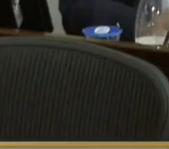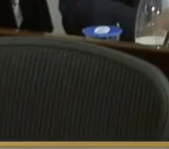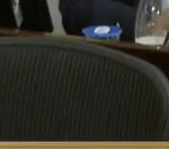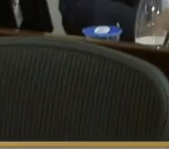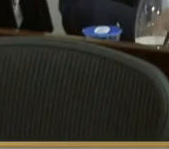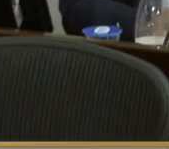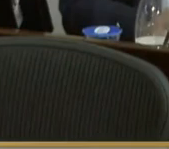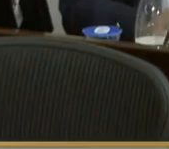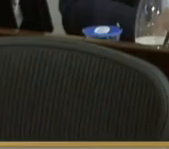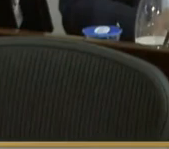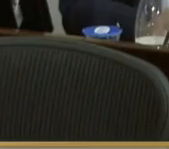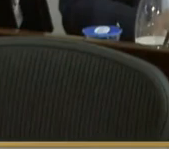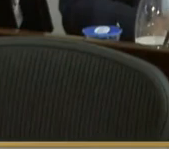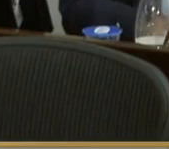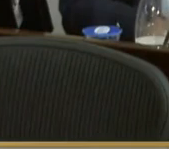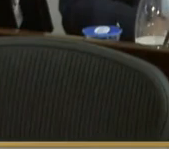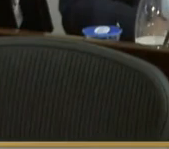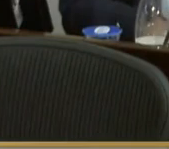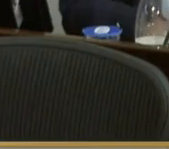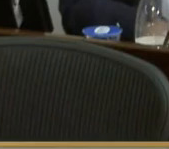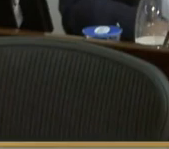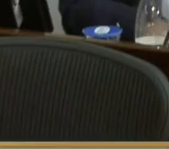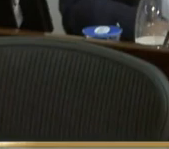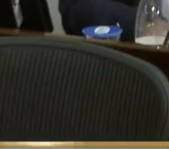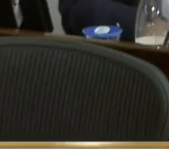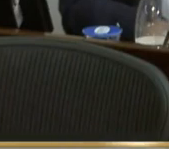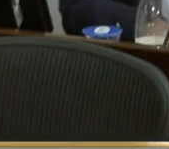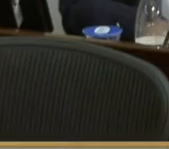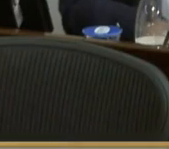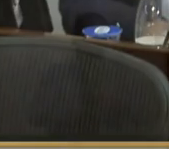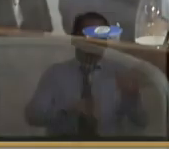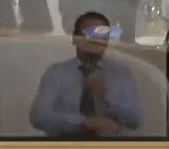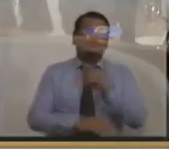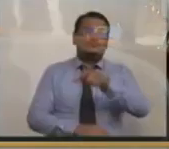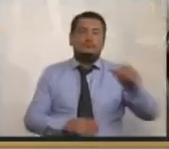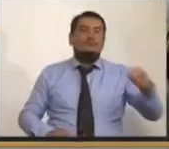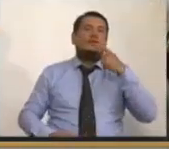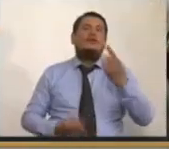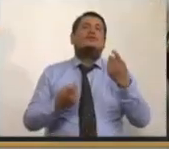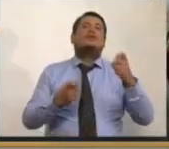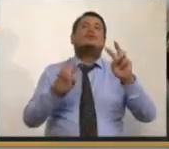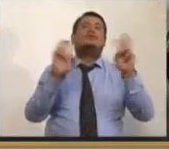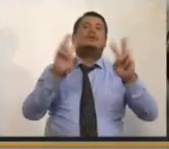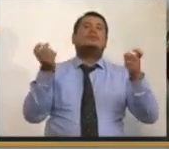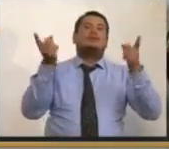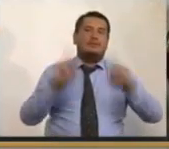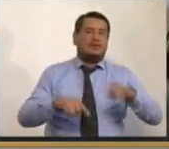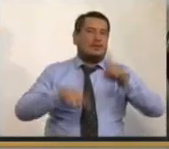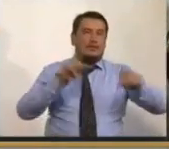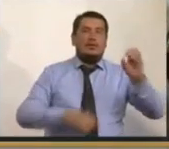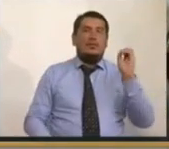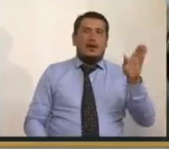material a lo largo de esos 500 kilómetros. Falta un tema también de unos bancos,